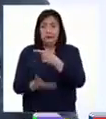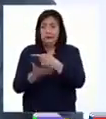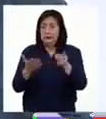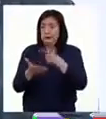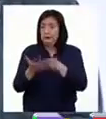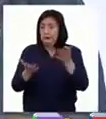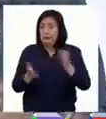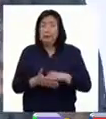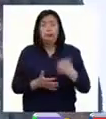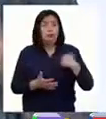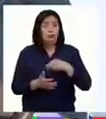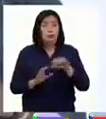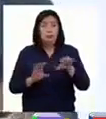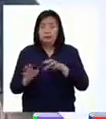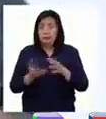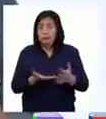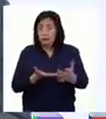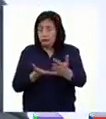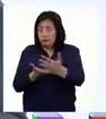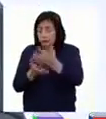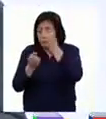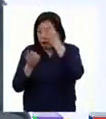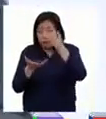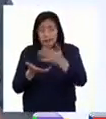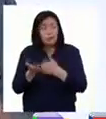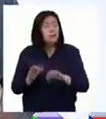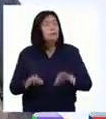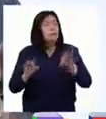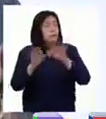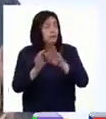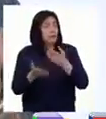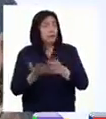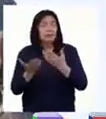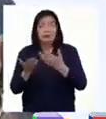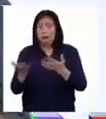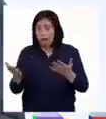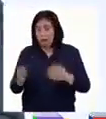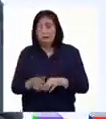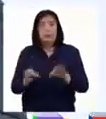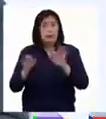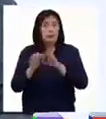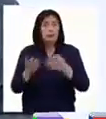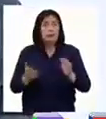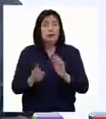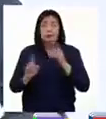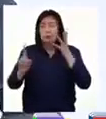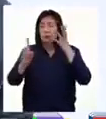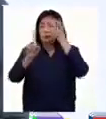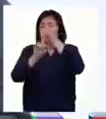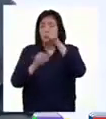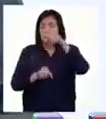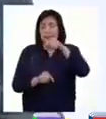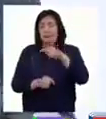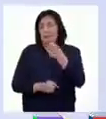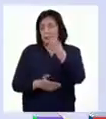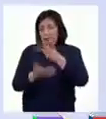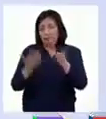semana de actividades vamos a ir recogiendo información valiosa que serán insumos muy importantes para nuestro gran reto de estas dos semanas.